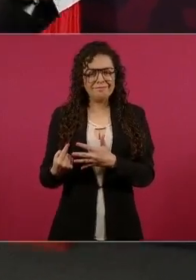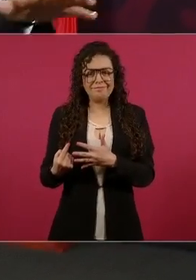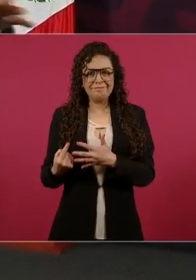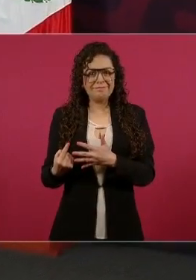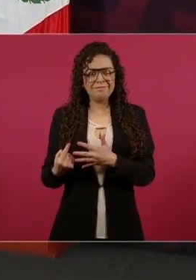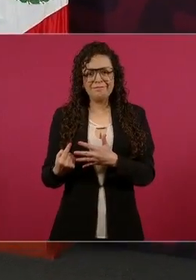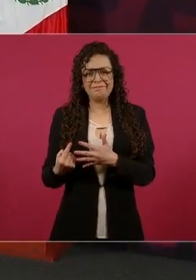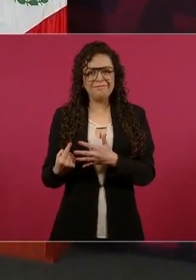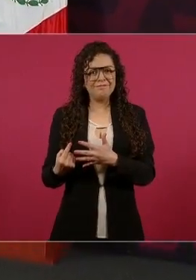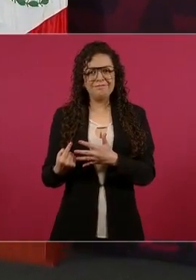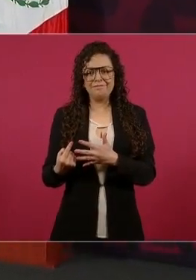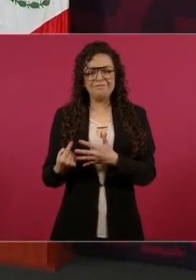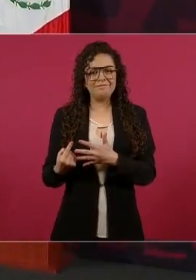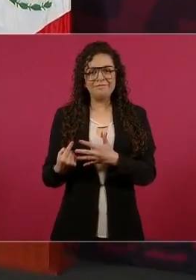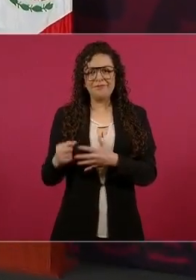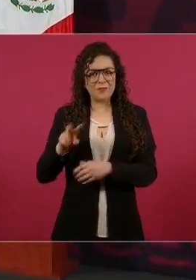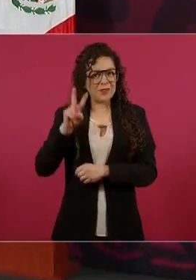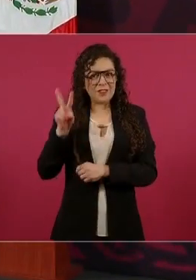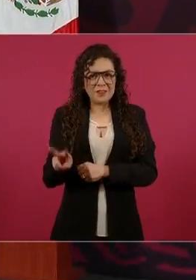fiestas.